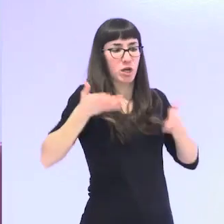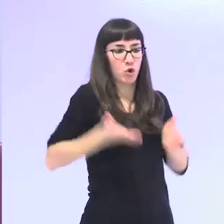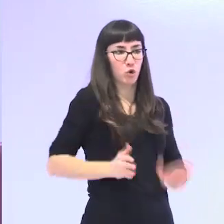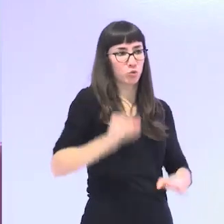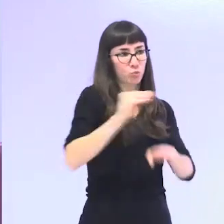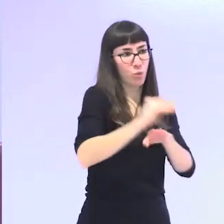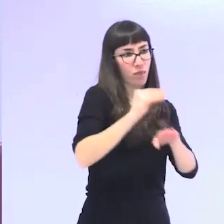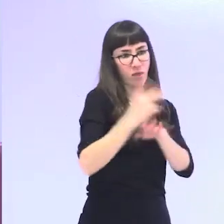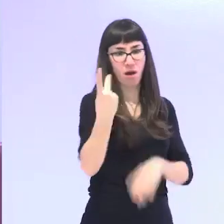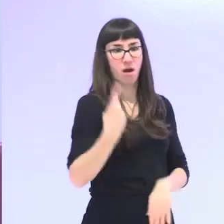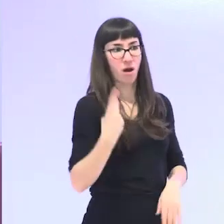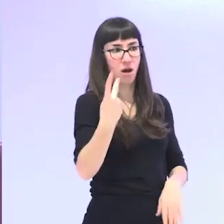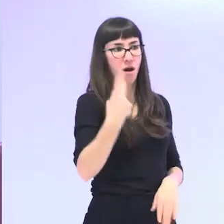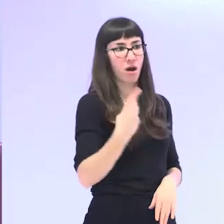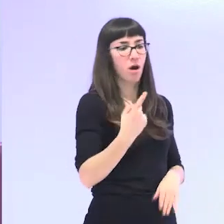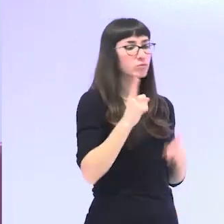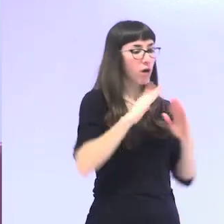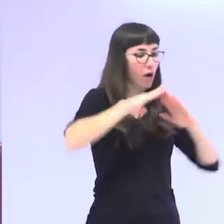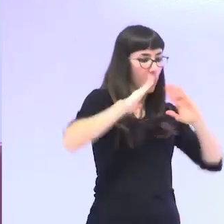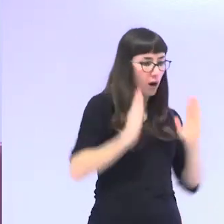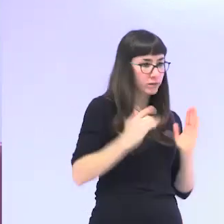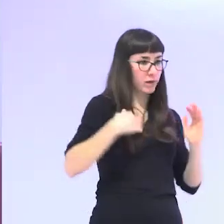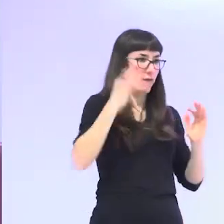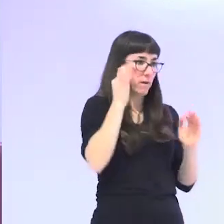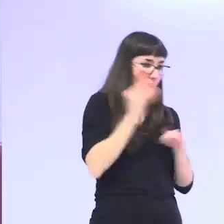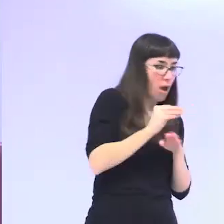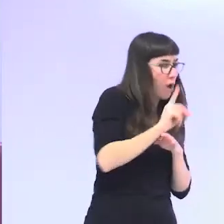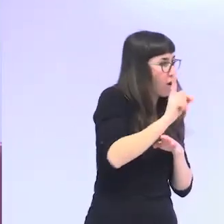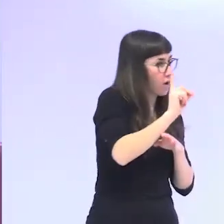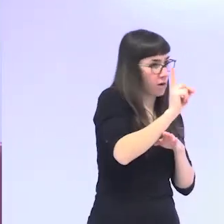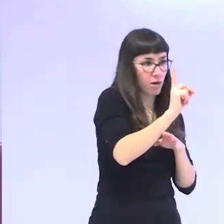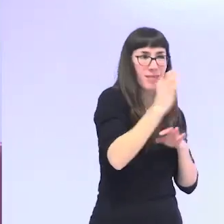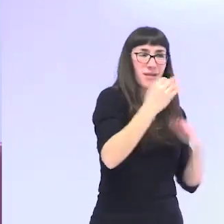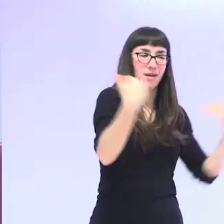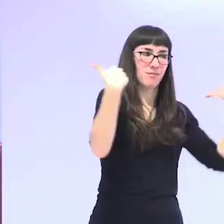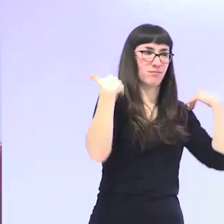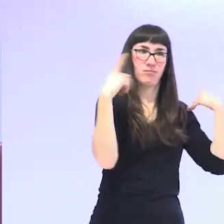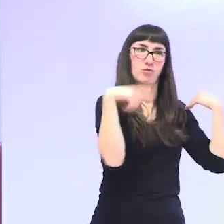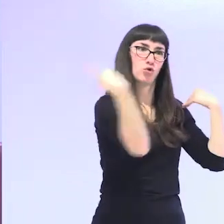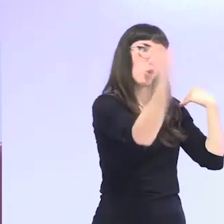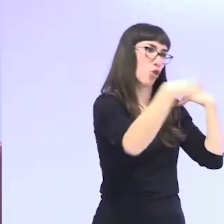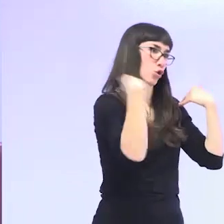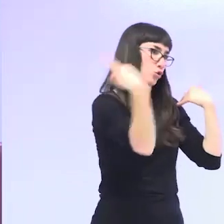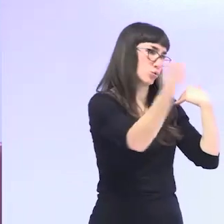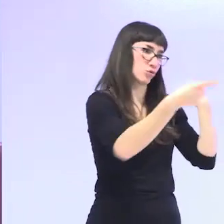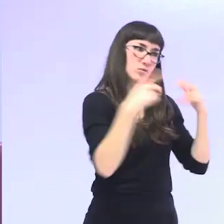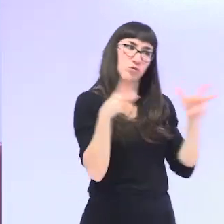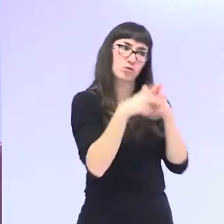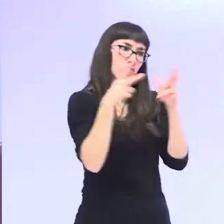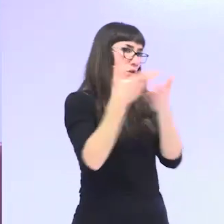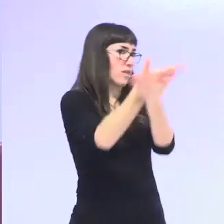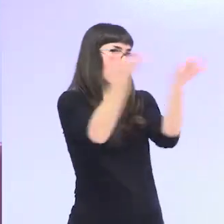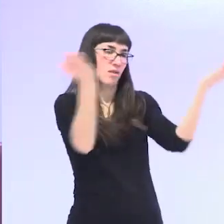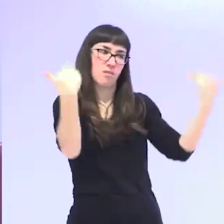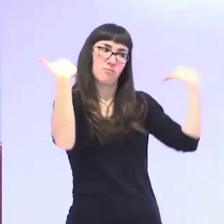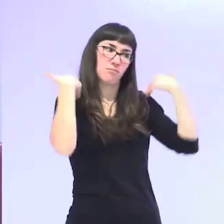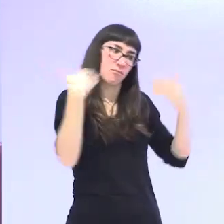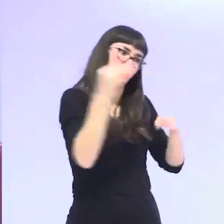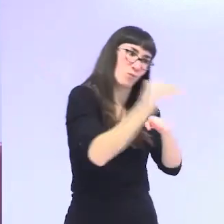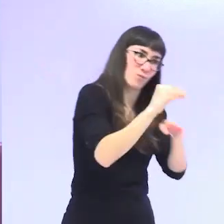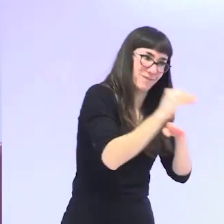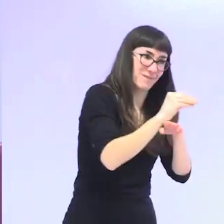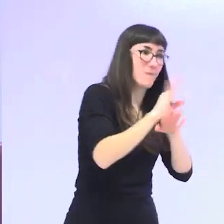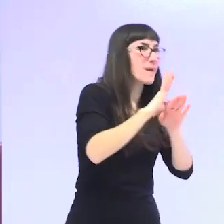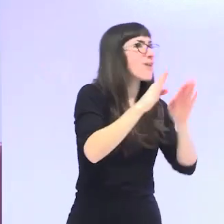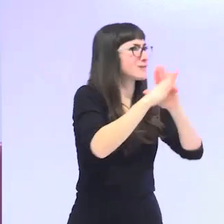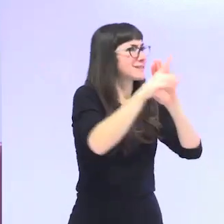tiene que convertirse en algo social político y tiene que ser un rol que ejerzamos toda la ciudadanía pero eso todavía no está tan